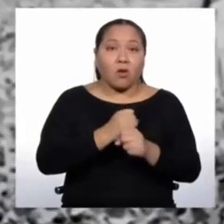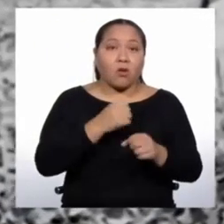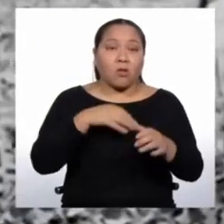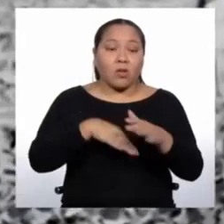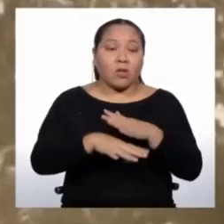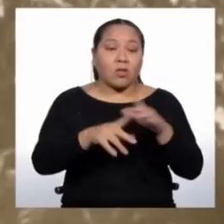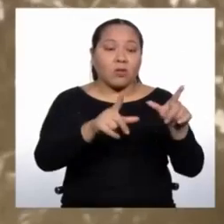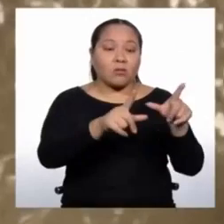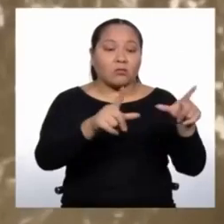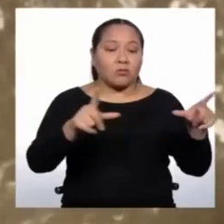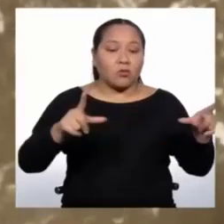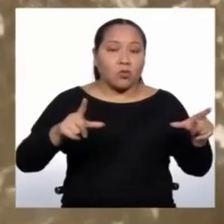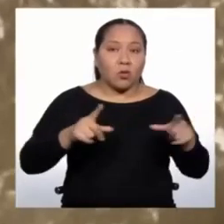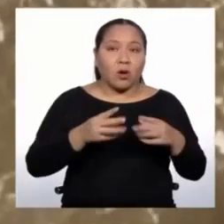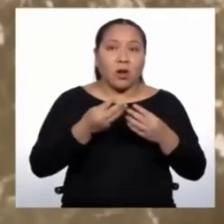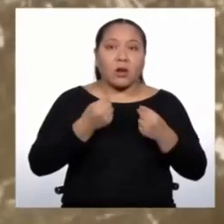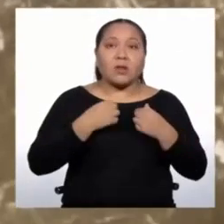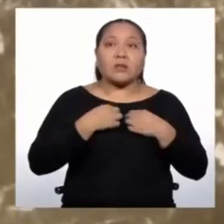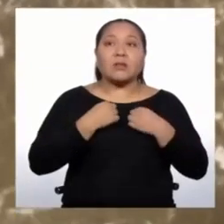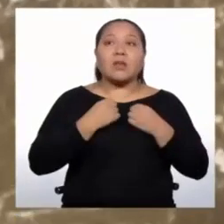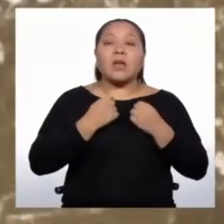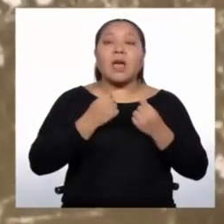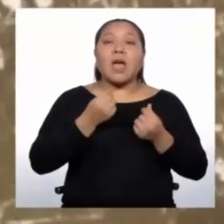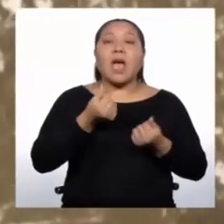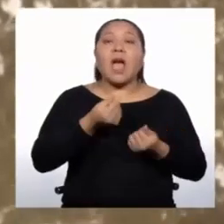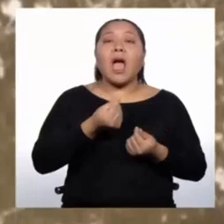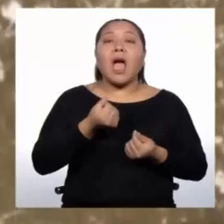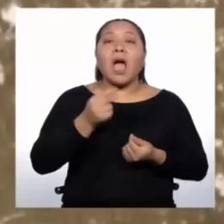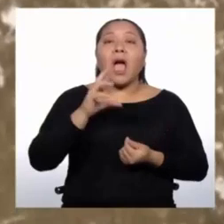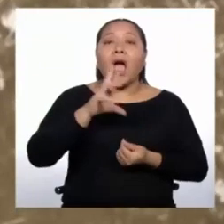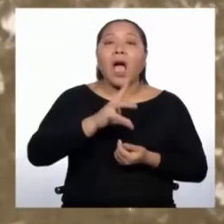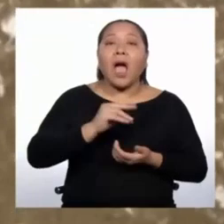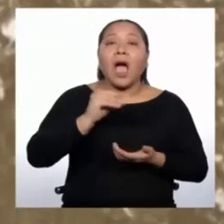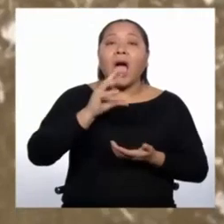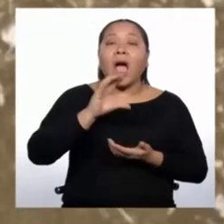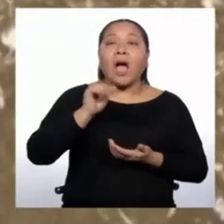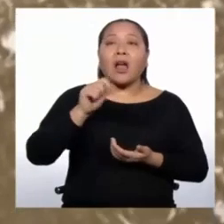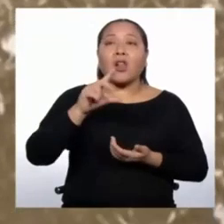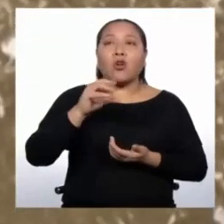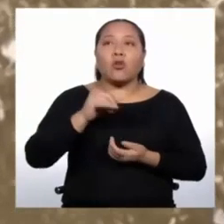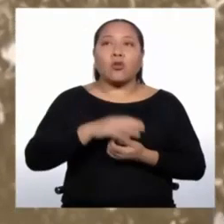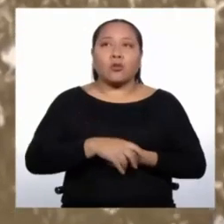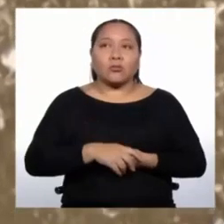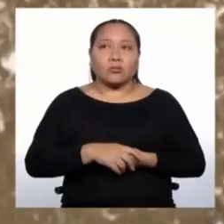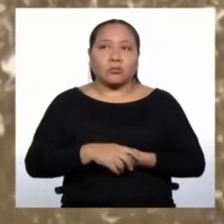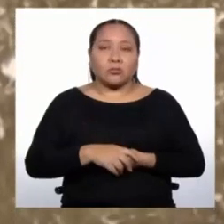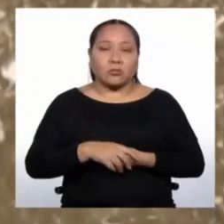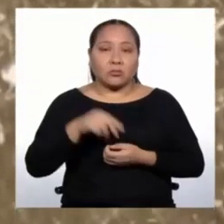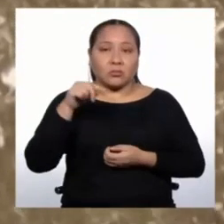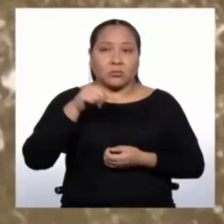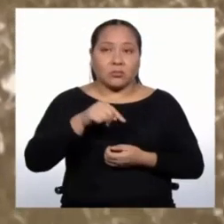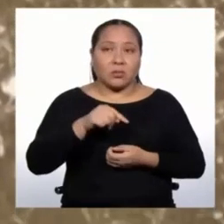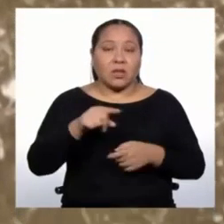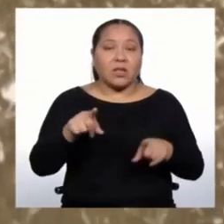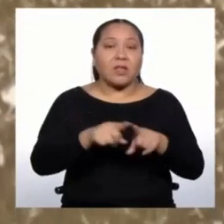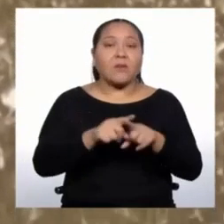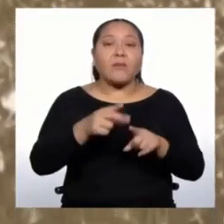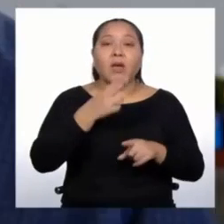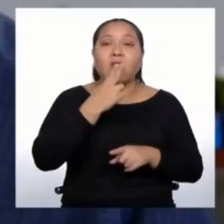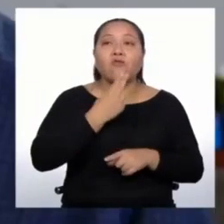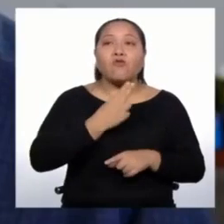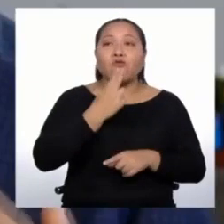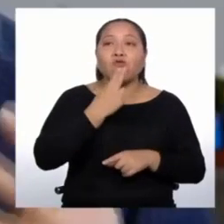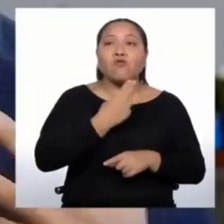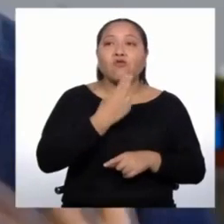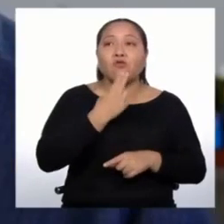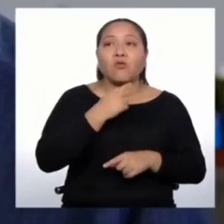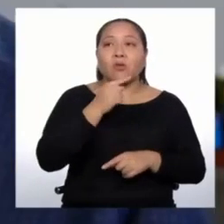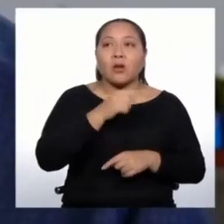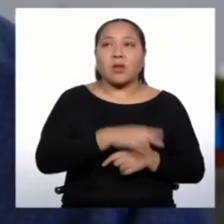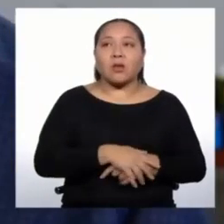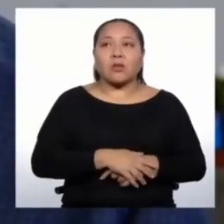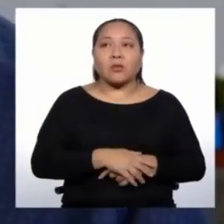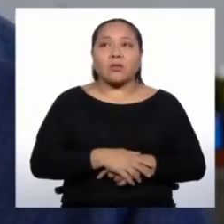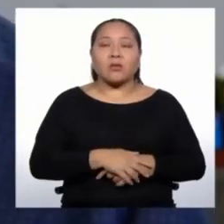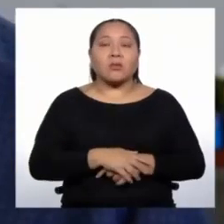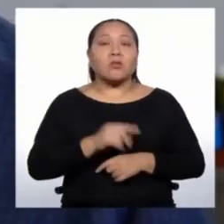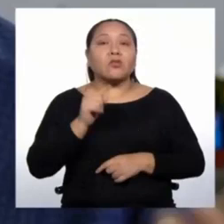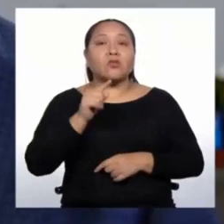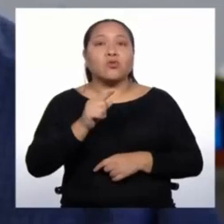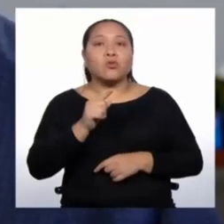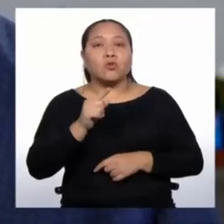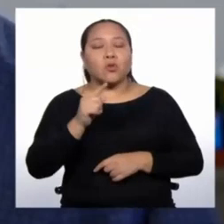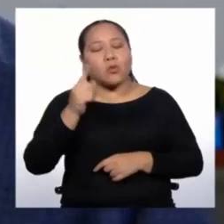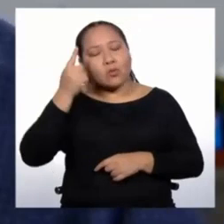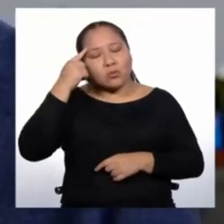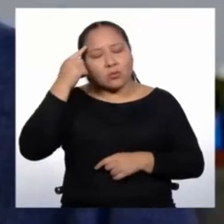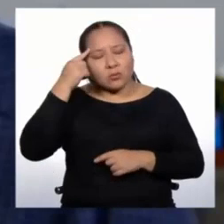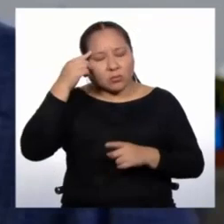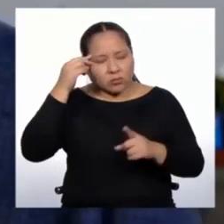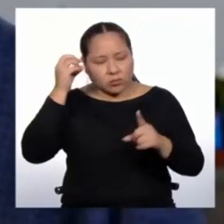algodoneras, azucareras del norte chico y sur chico de Lima. En realidad su objetivo era ahorrar recursos